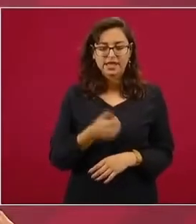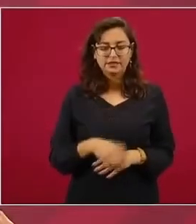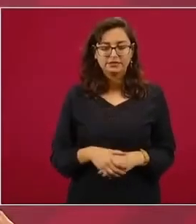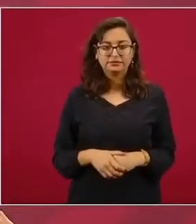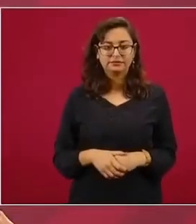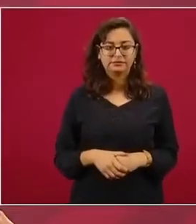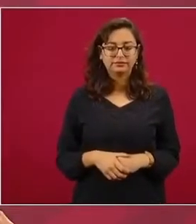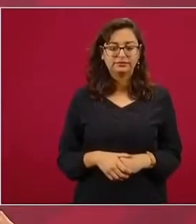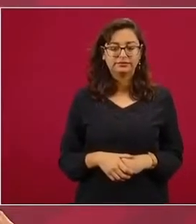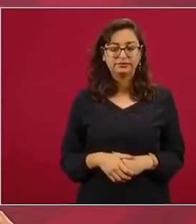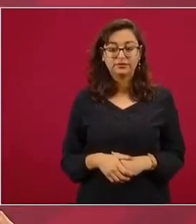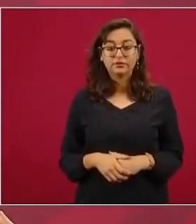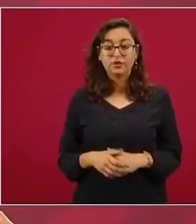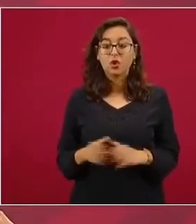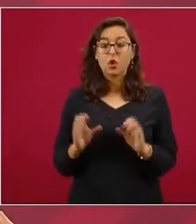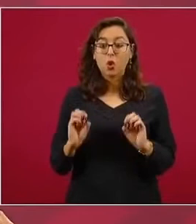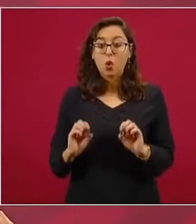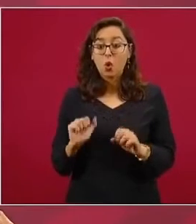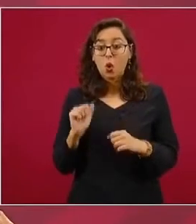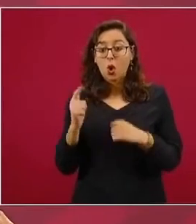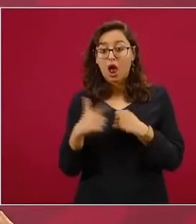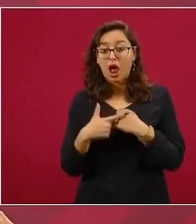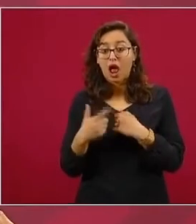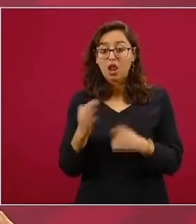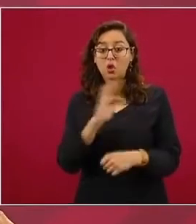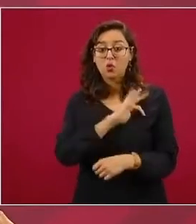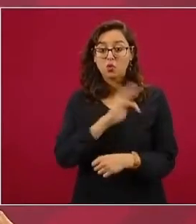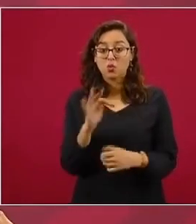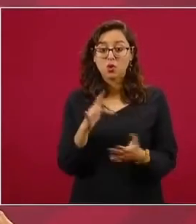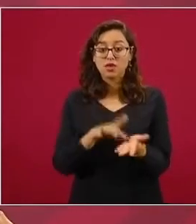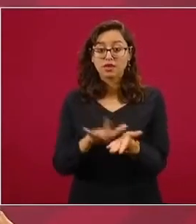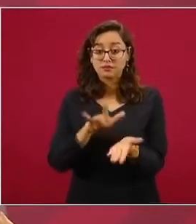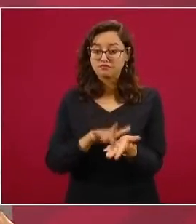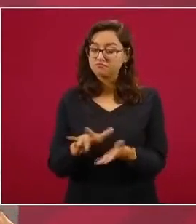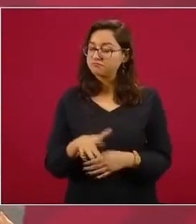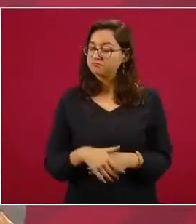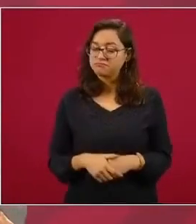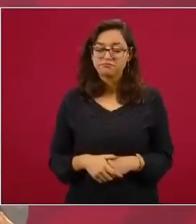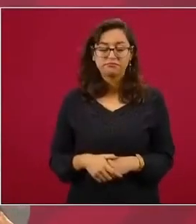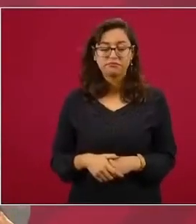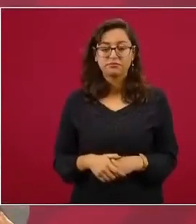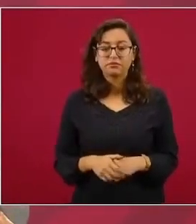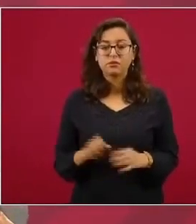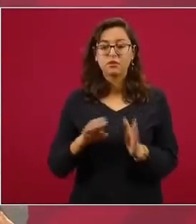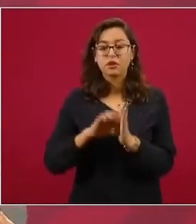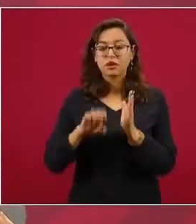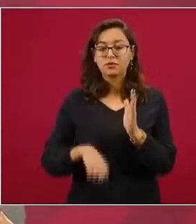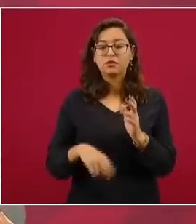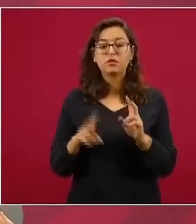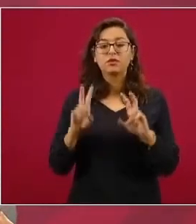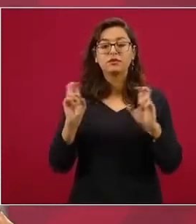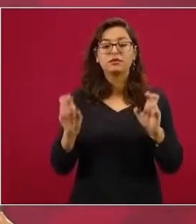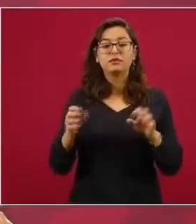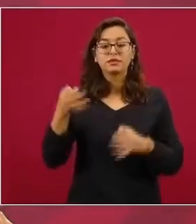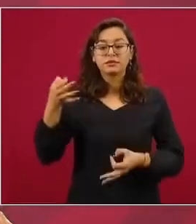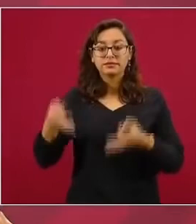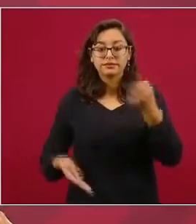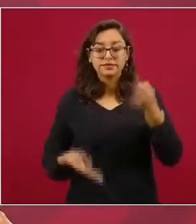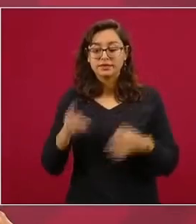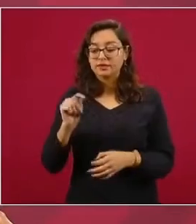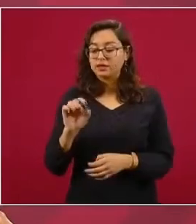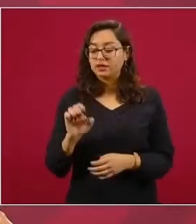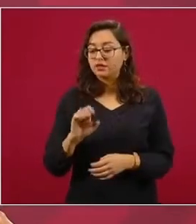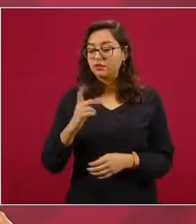nos apoyas, por ejemplo, en eso de los tribunales electorales